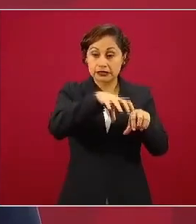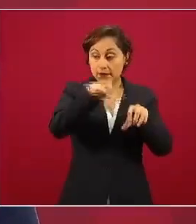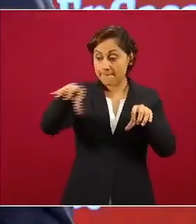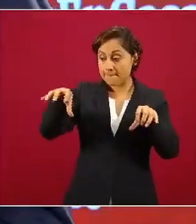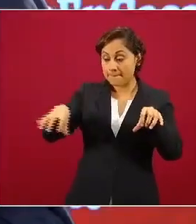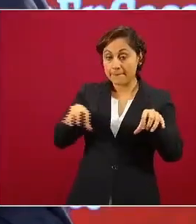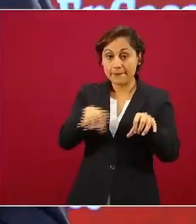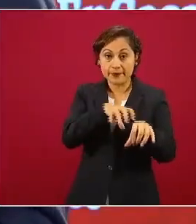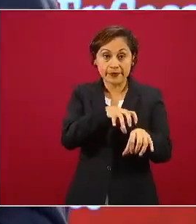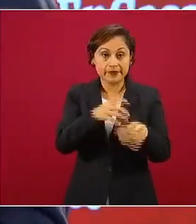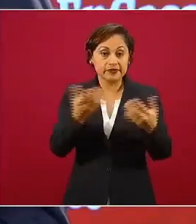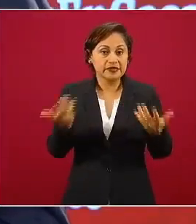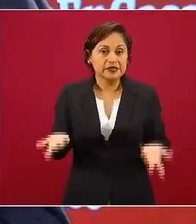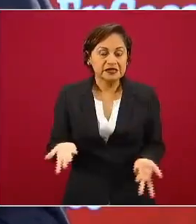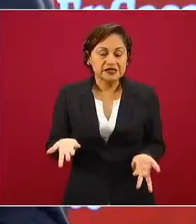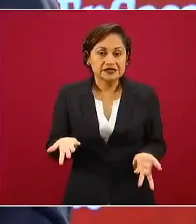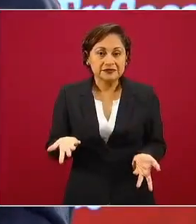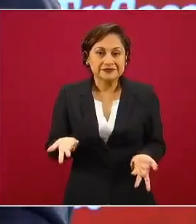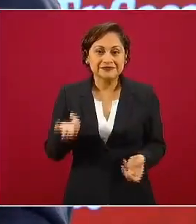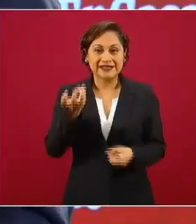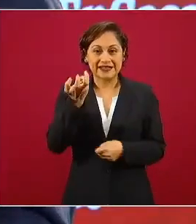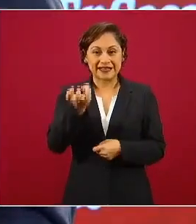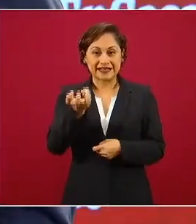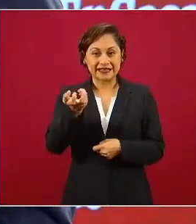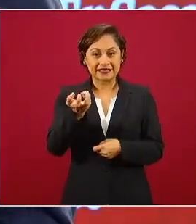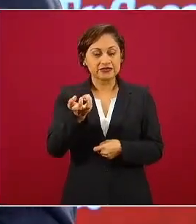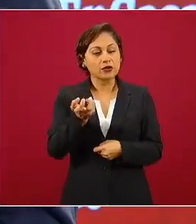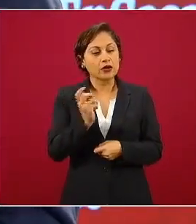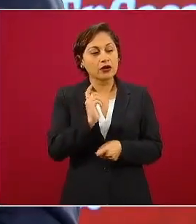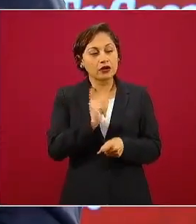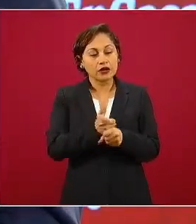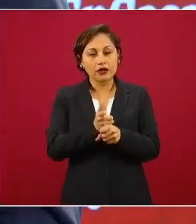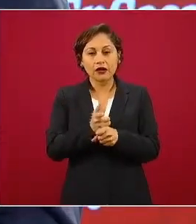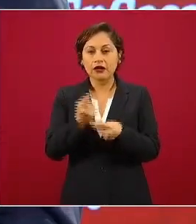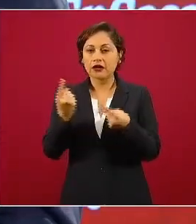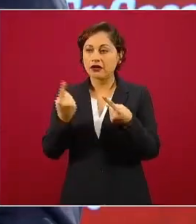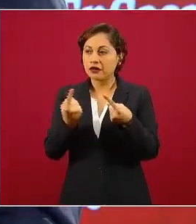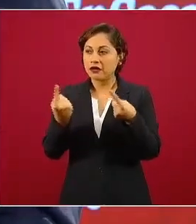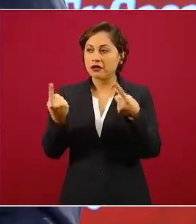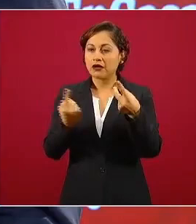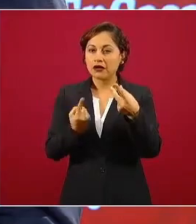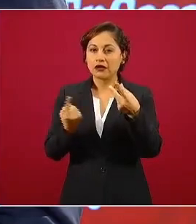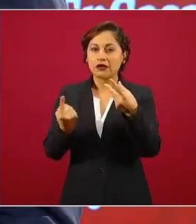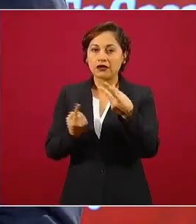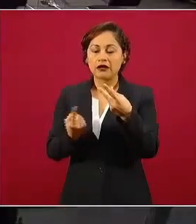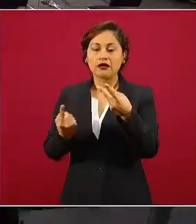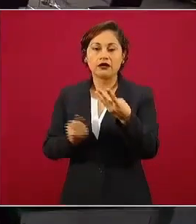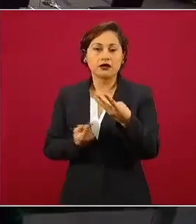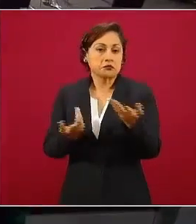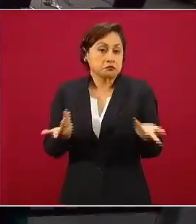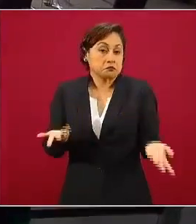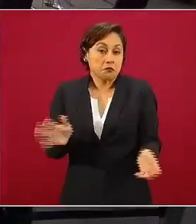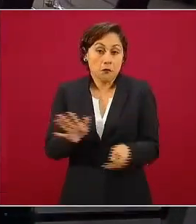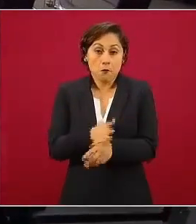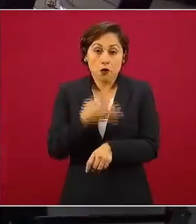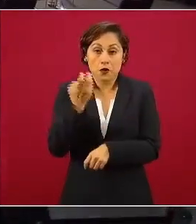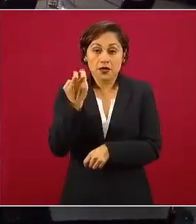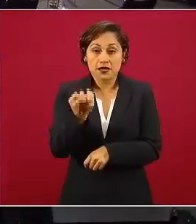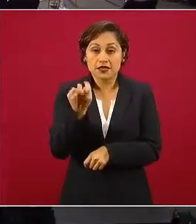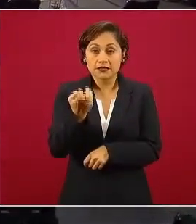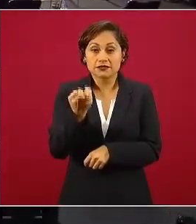Entonces, esto es lo que lleva a que